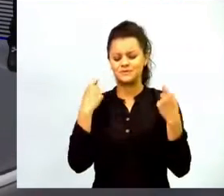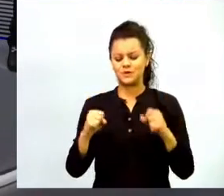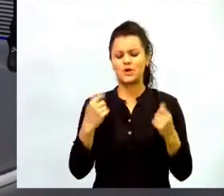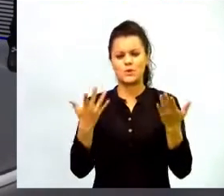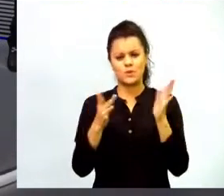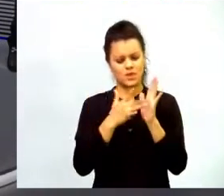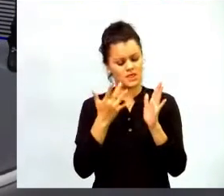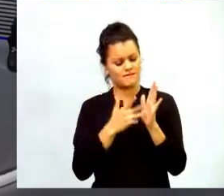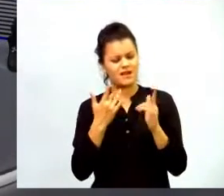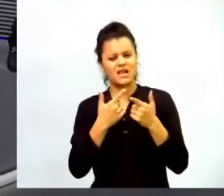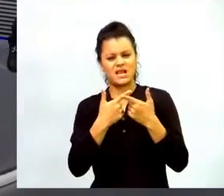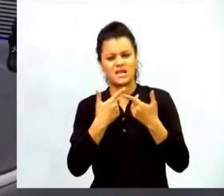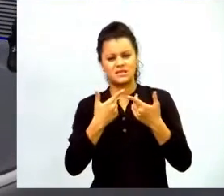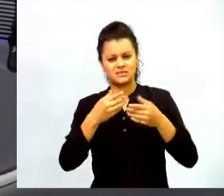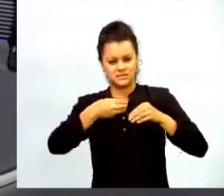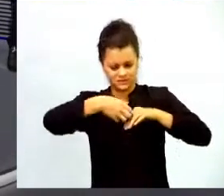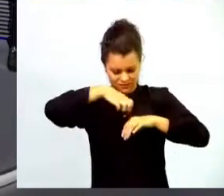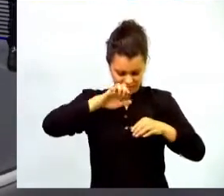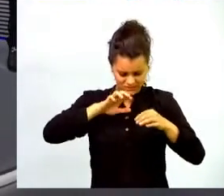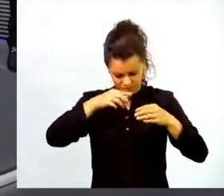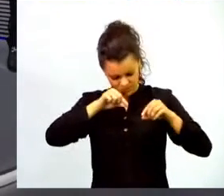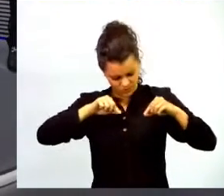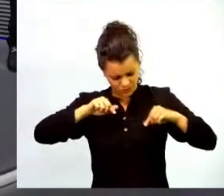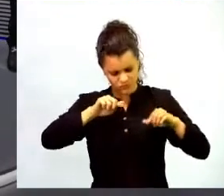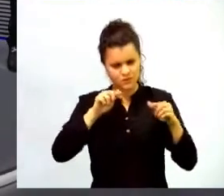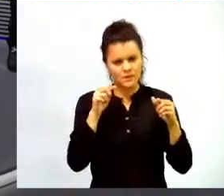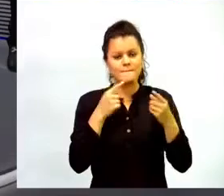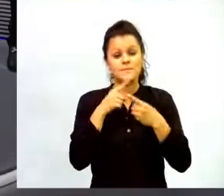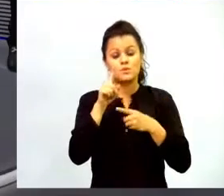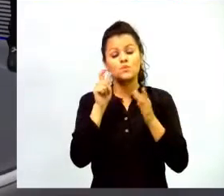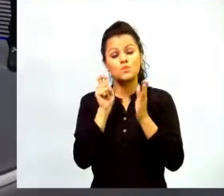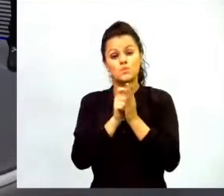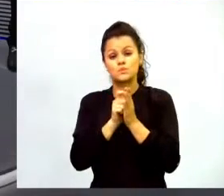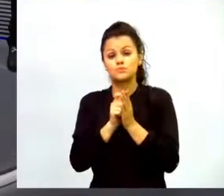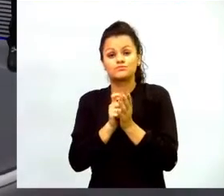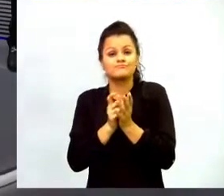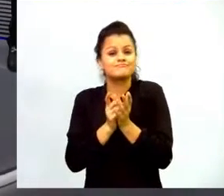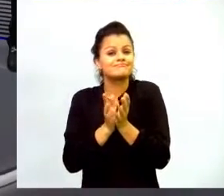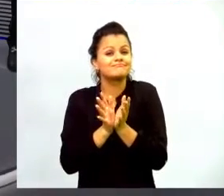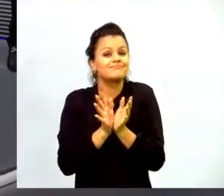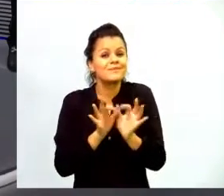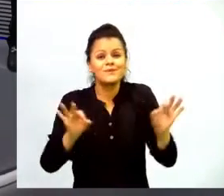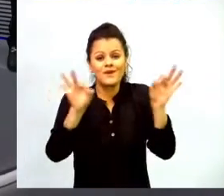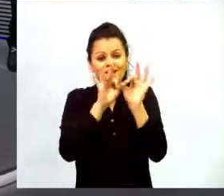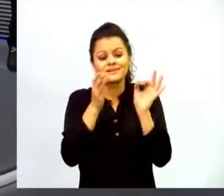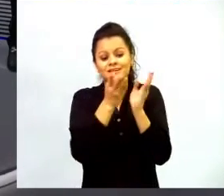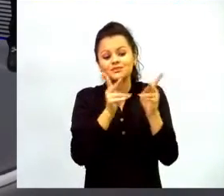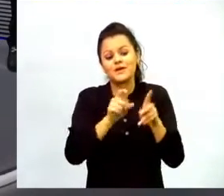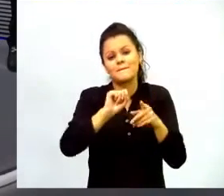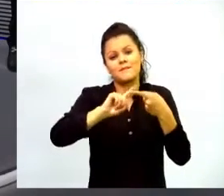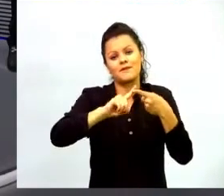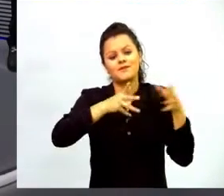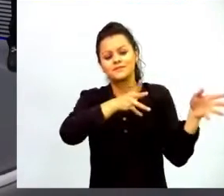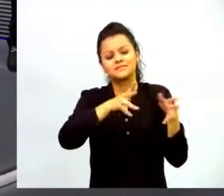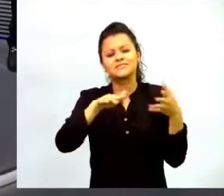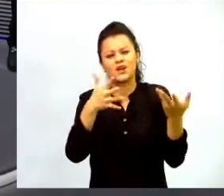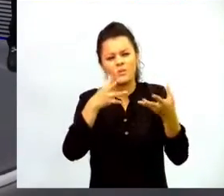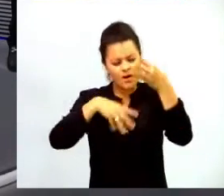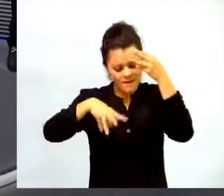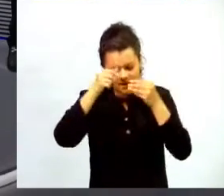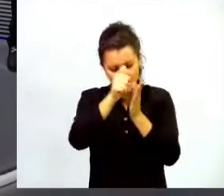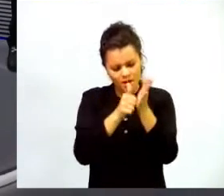de las placas pero un dispositivo muy importante con los estudiantes es aprender la programación aprender el pensamiento